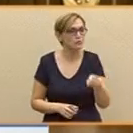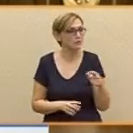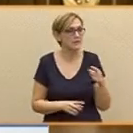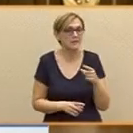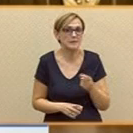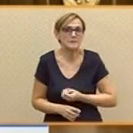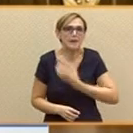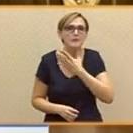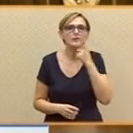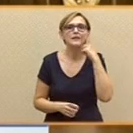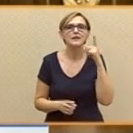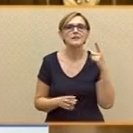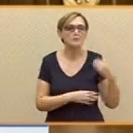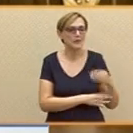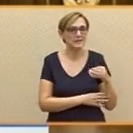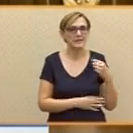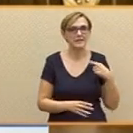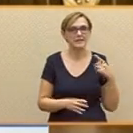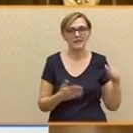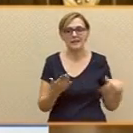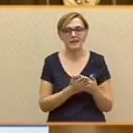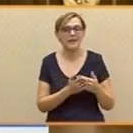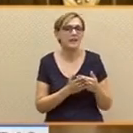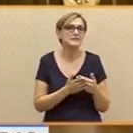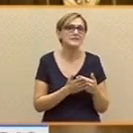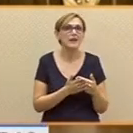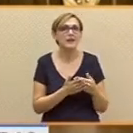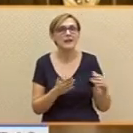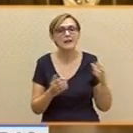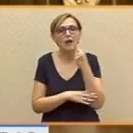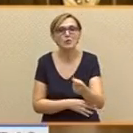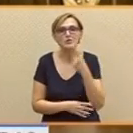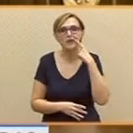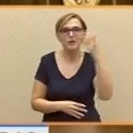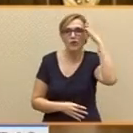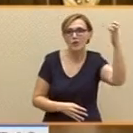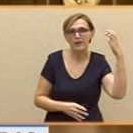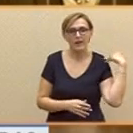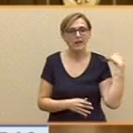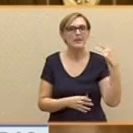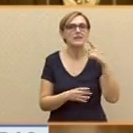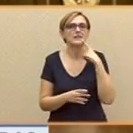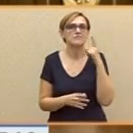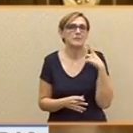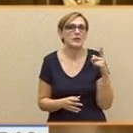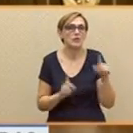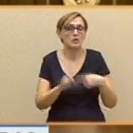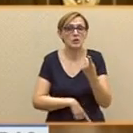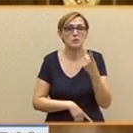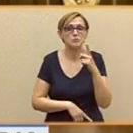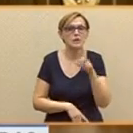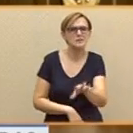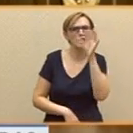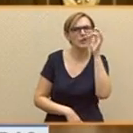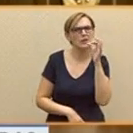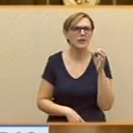presidente mientras le apoyaron Juan Carlos y los poderes fácticos y que empezó a dejar de serlo cuando ya no les era tan útil y tomaba sus propias decisiones.